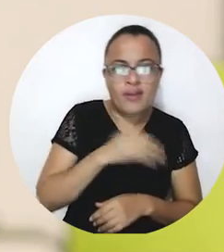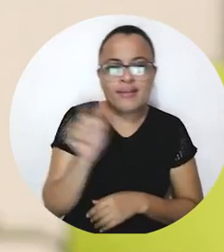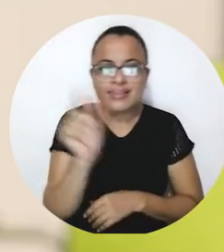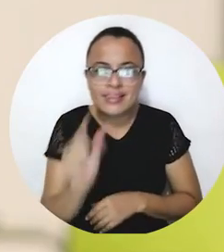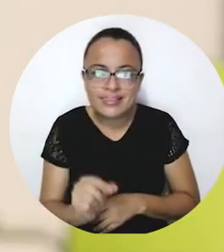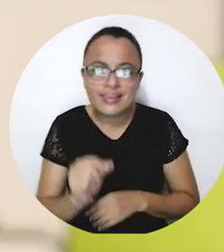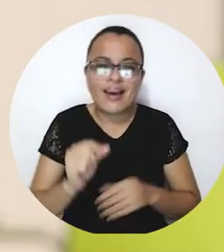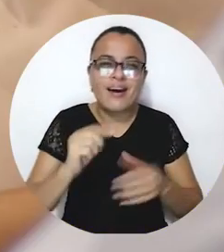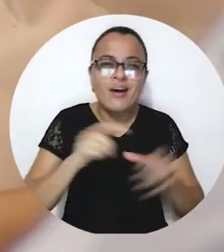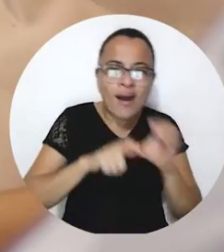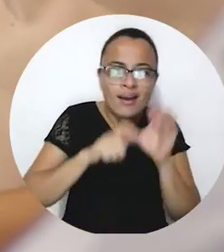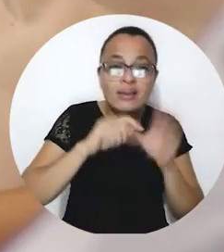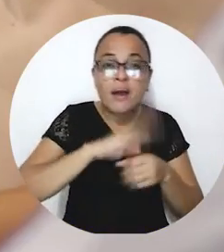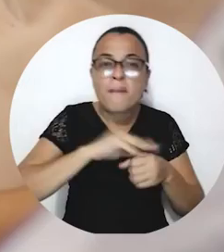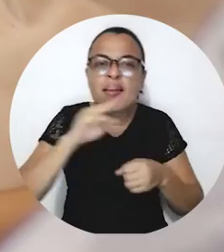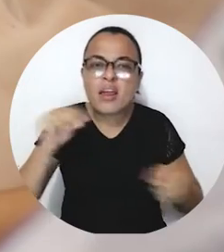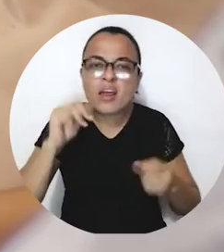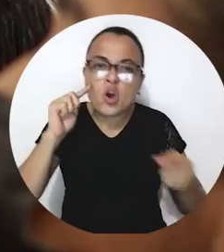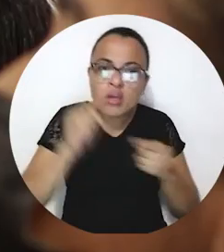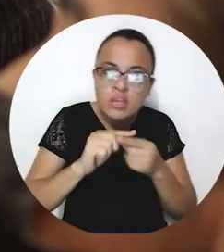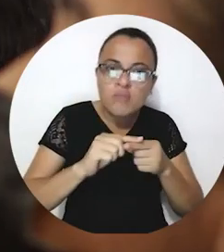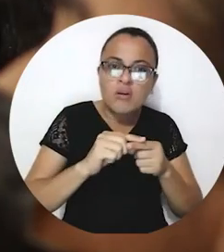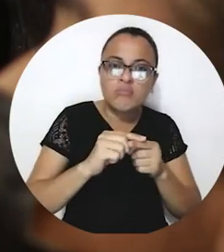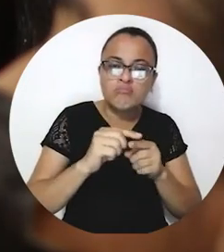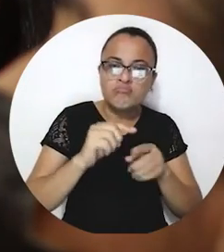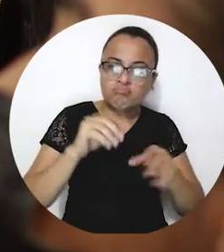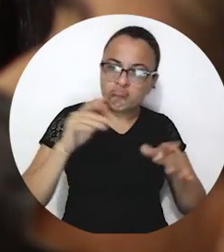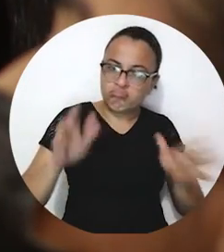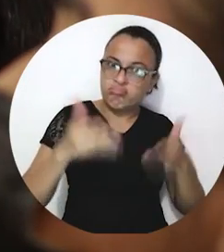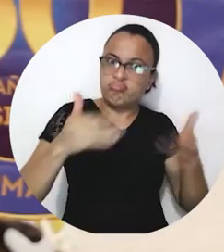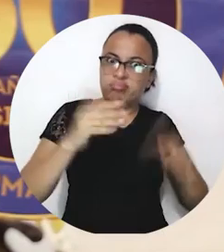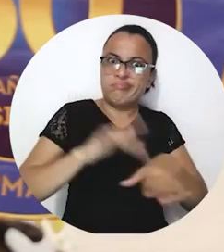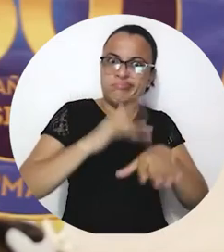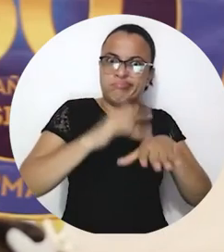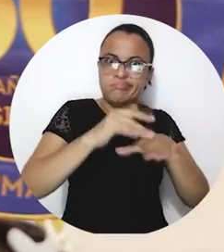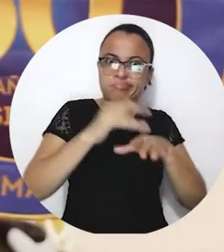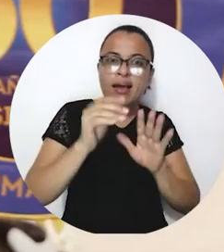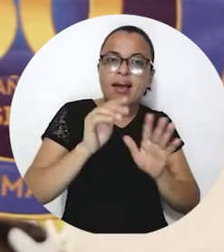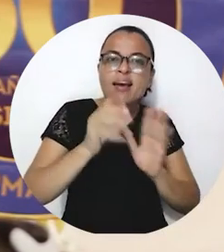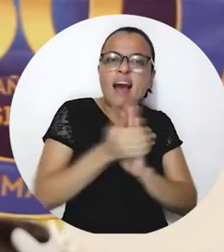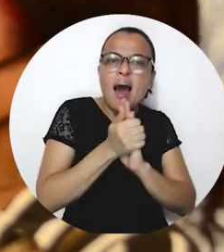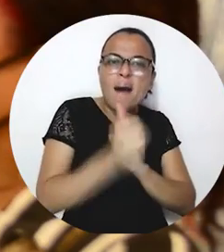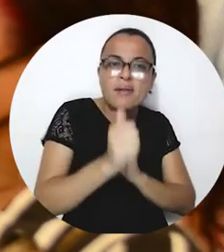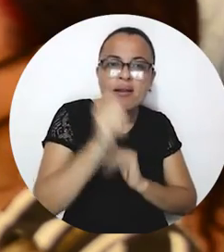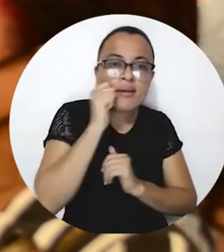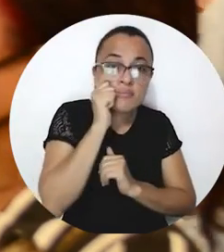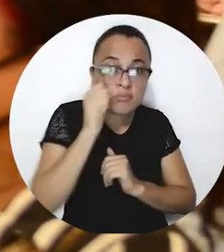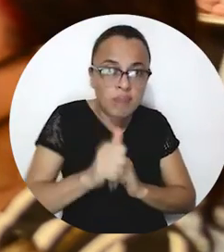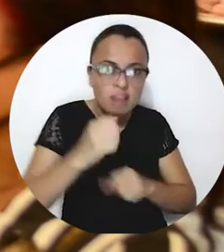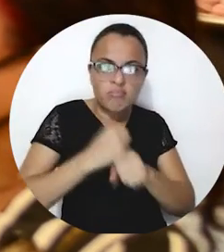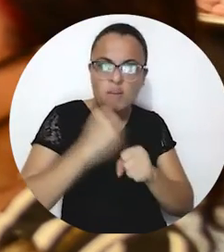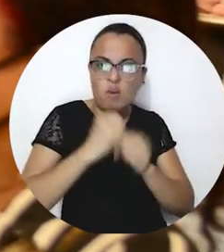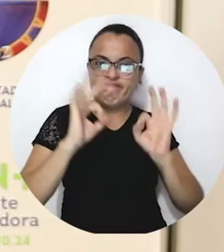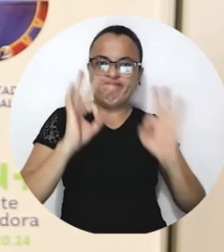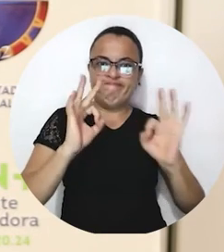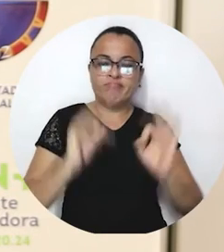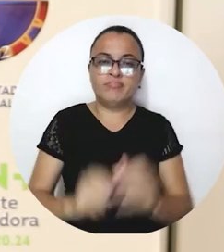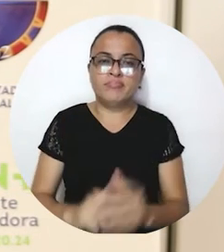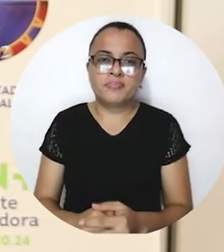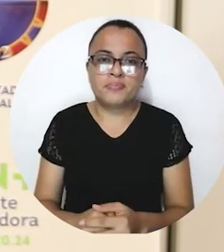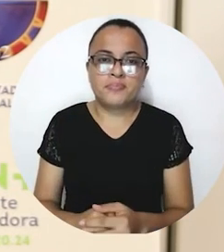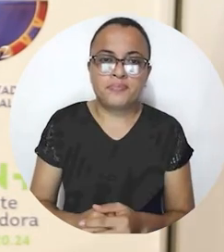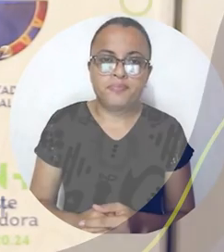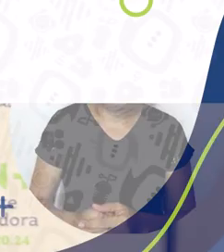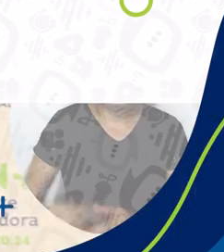Bolívar, Cesar, La Guajira y Magdalena y propenden por fortalecer las capacidades humanas, reconocer los saberes, experiencias y competencias